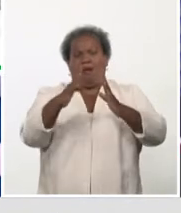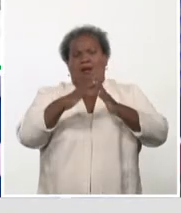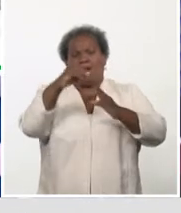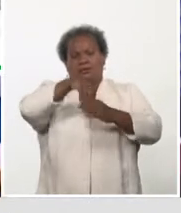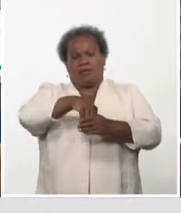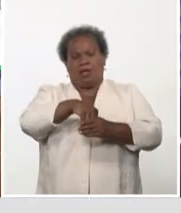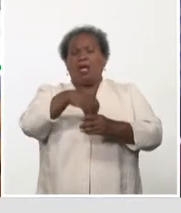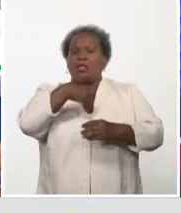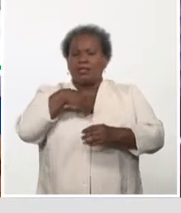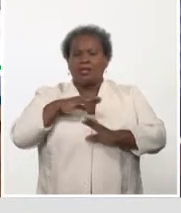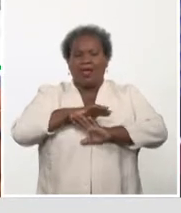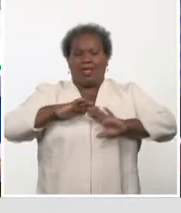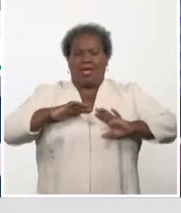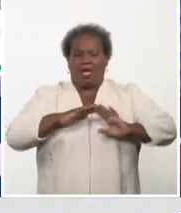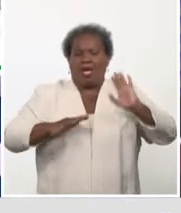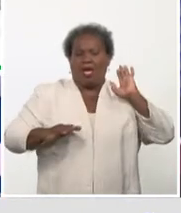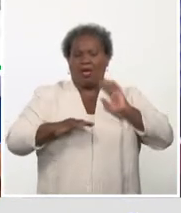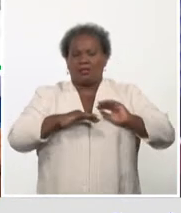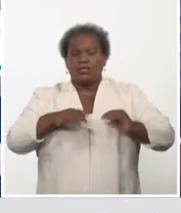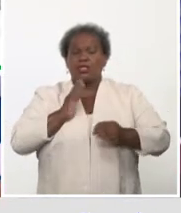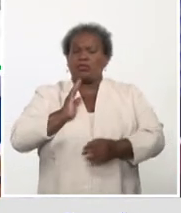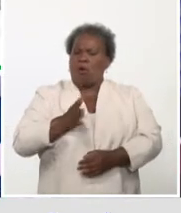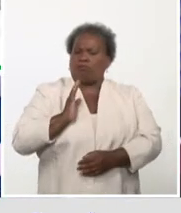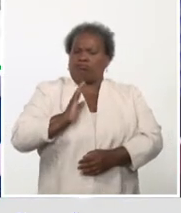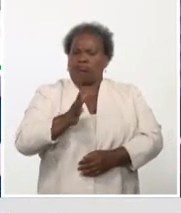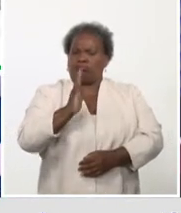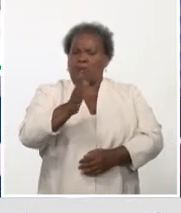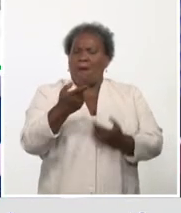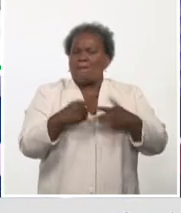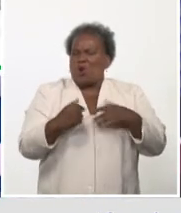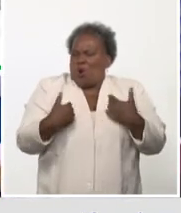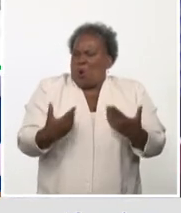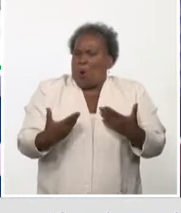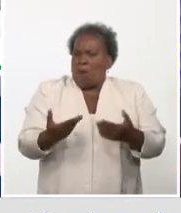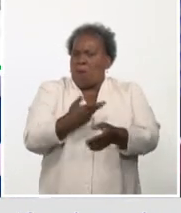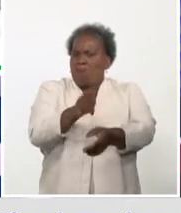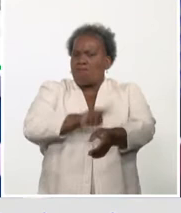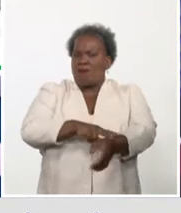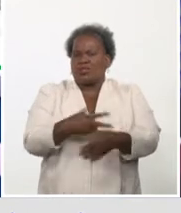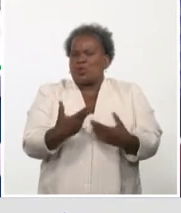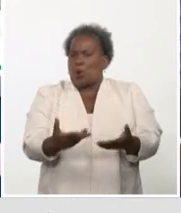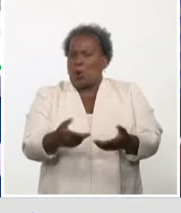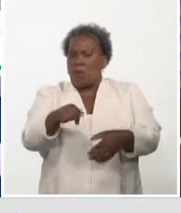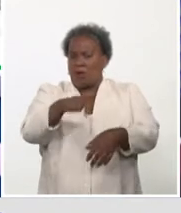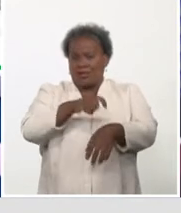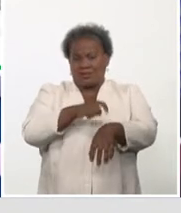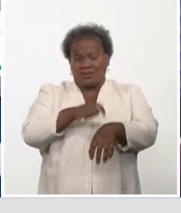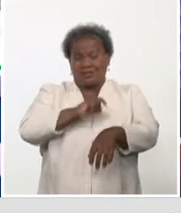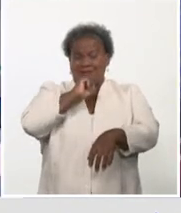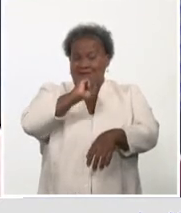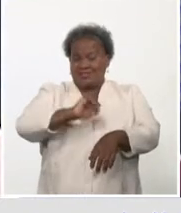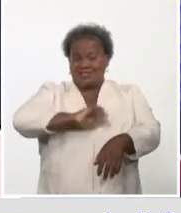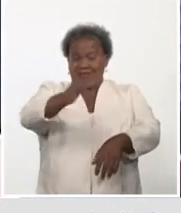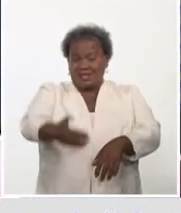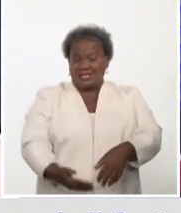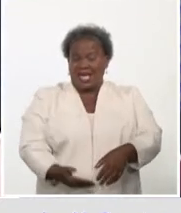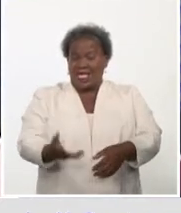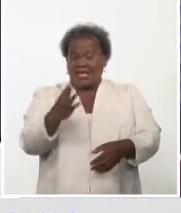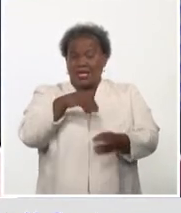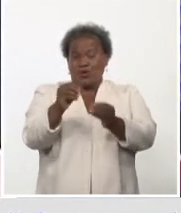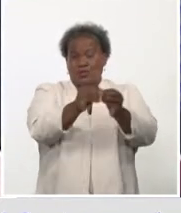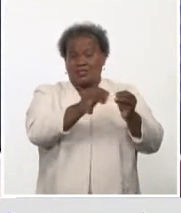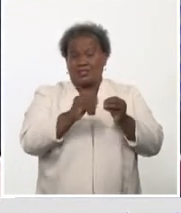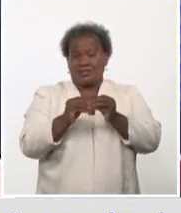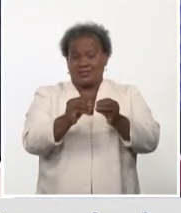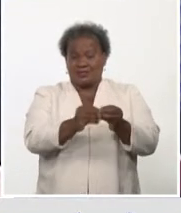ejercicios. Pero, ¿cómo prever que no se contagie una embarazada en este momento, doctora? Bueno, casi que